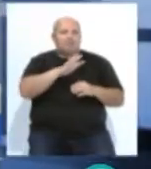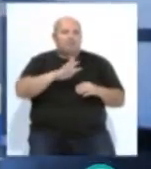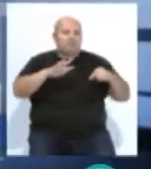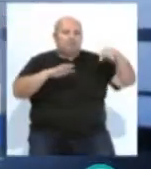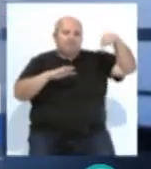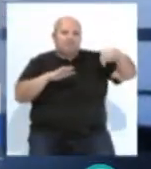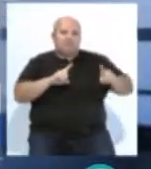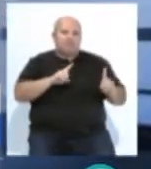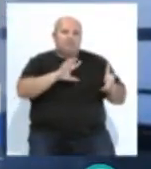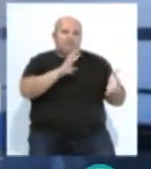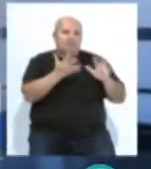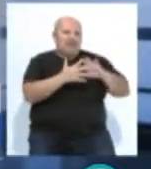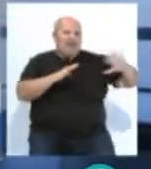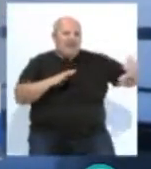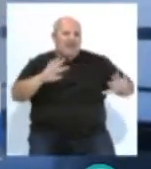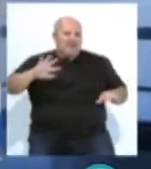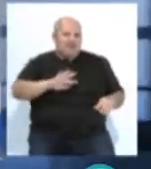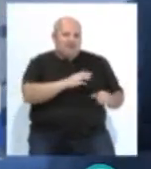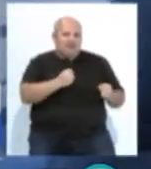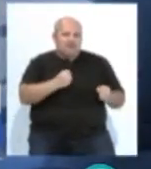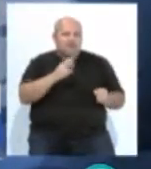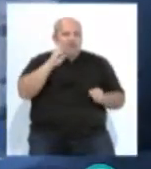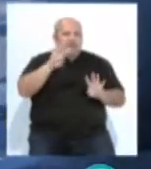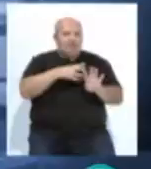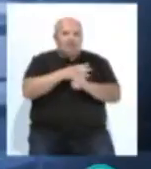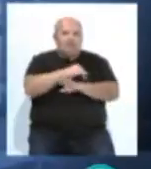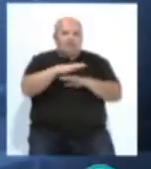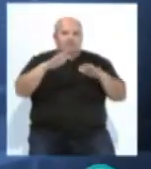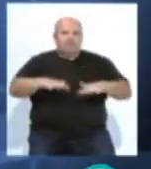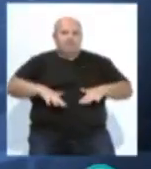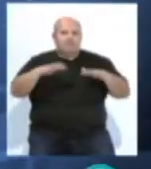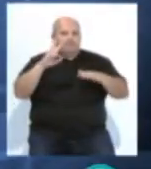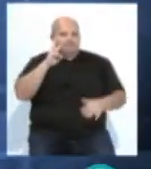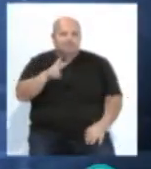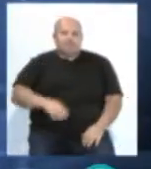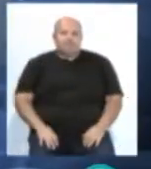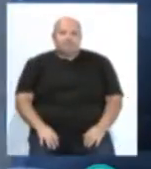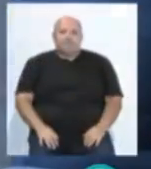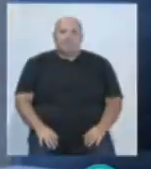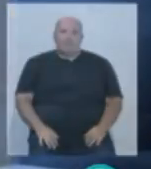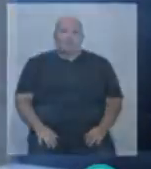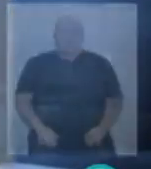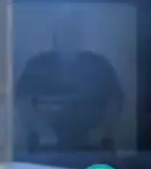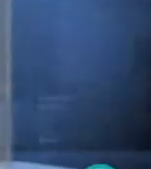noreste rolando a Levante en el estrecho. A continuación les ofrecemos la tabla de oleajes y mareas.